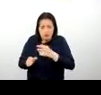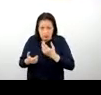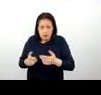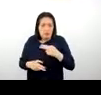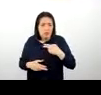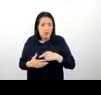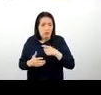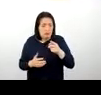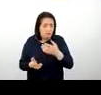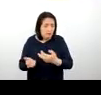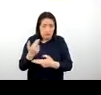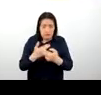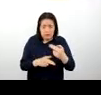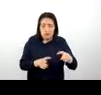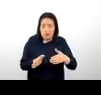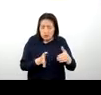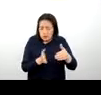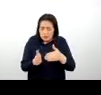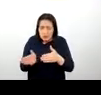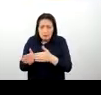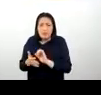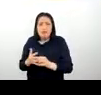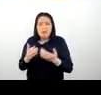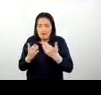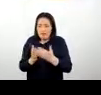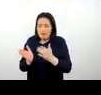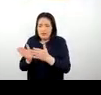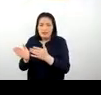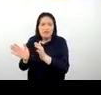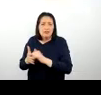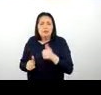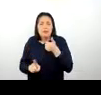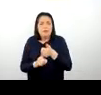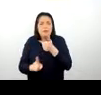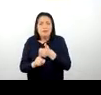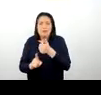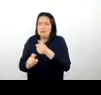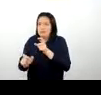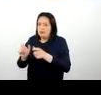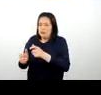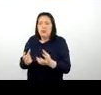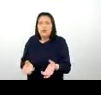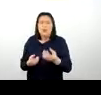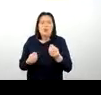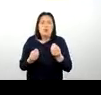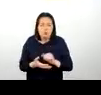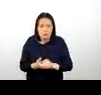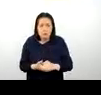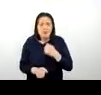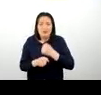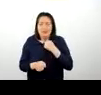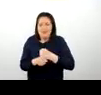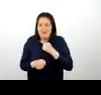permítame volver, que es una ruta que ha sido habilitada por la misma población a través de una actividad comunal